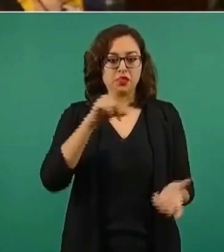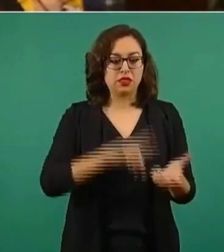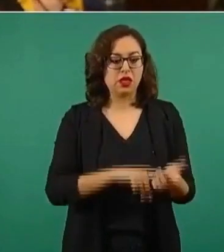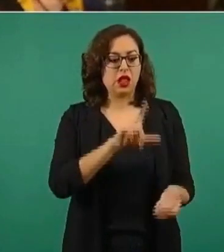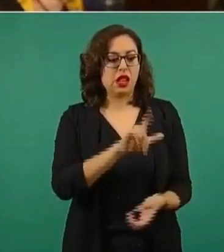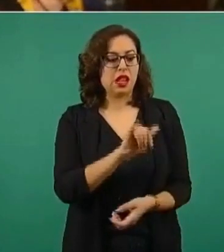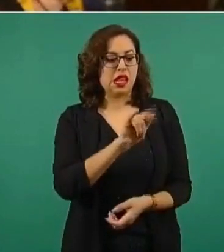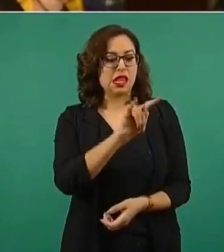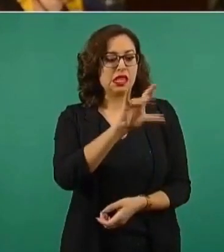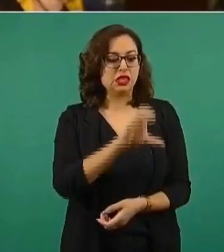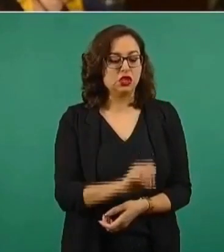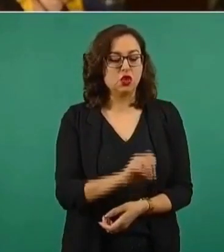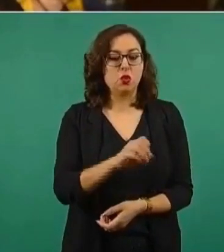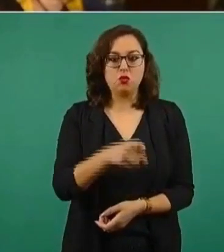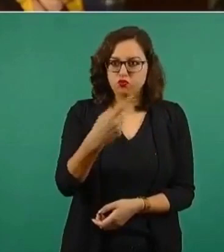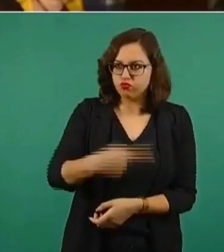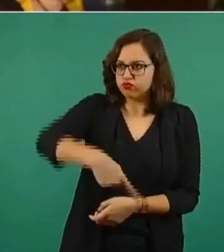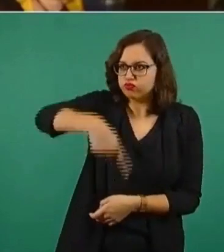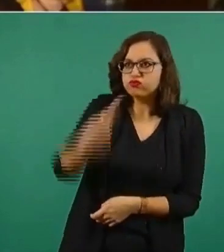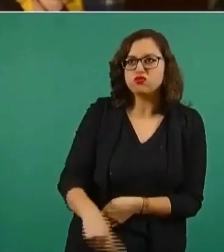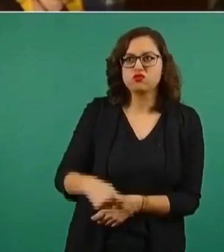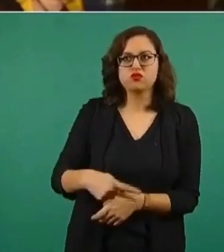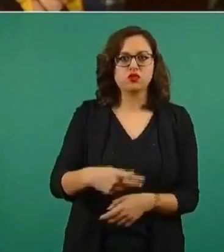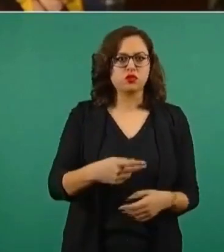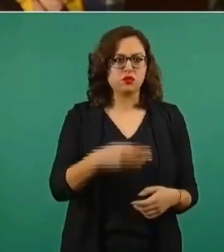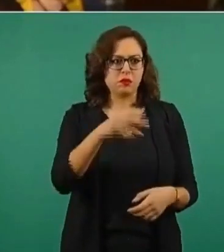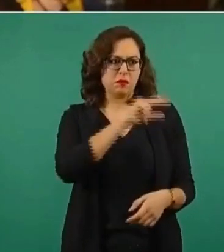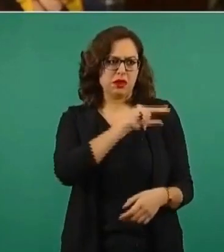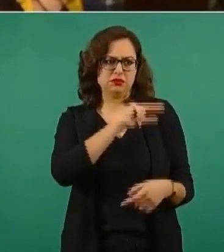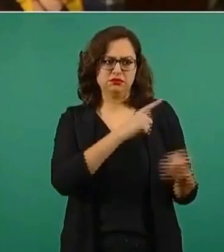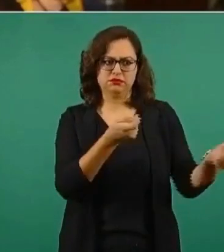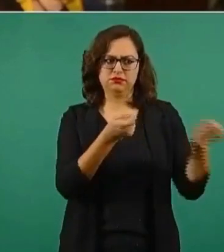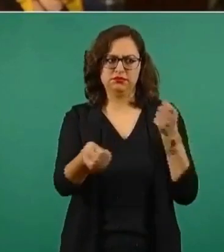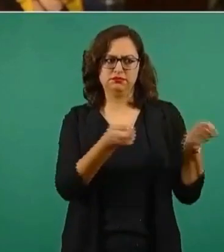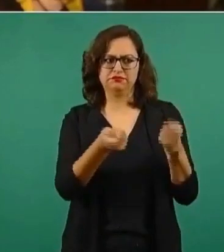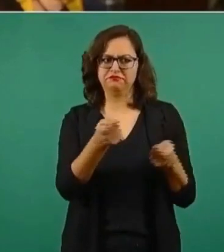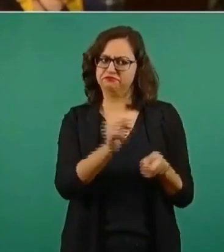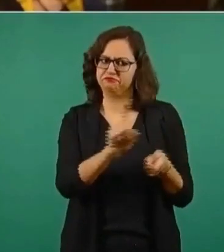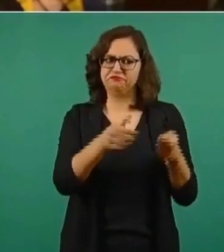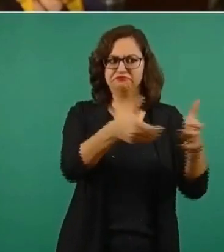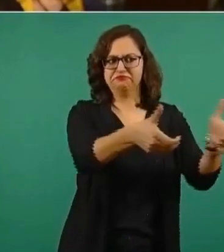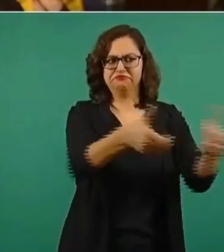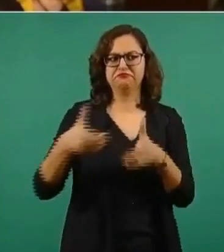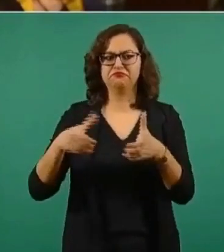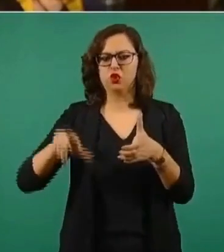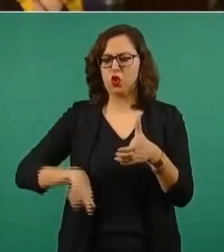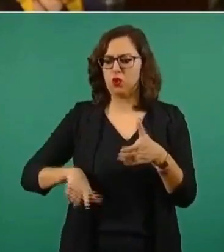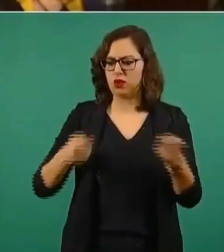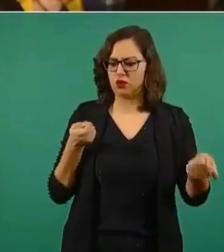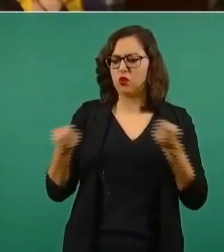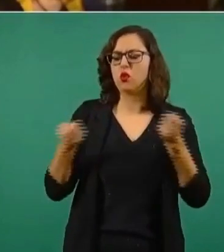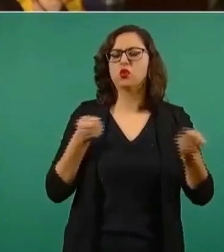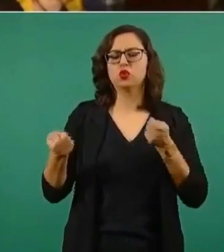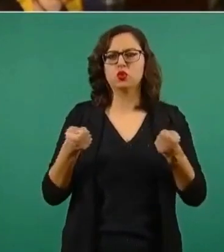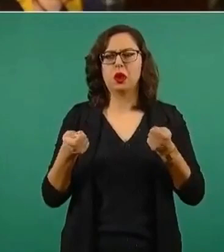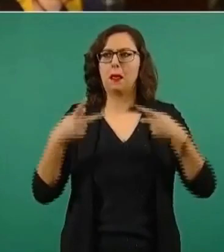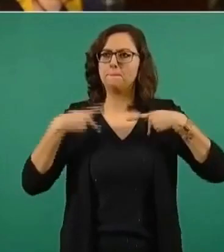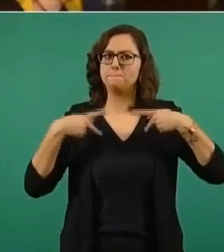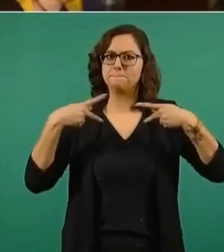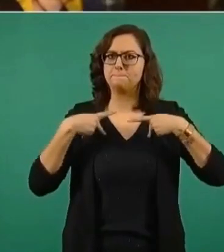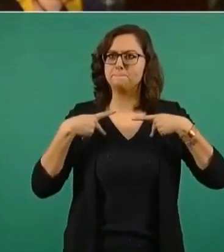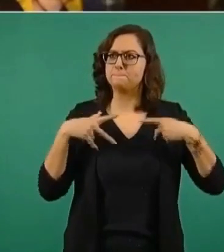consulta popular. Es decir, que es un bien de la nación y que sería importante que las